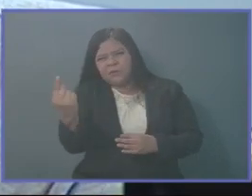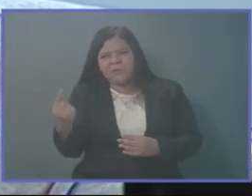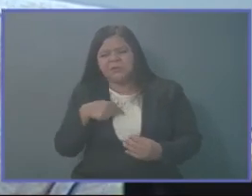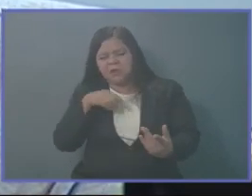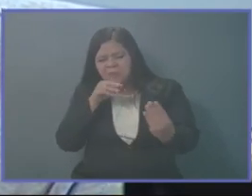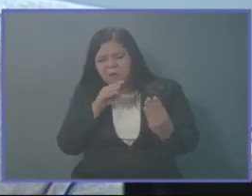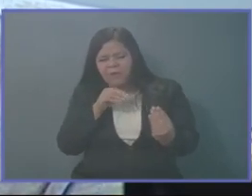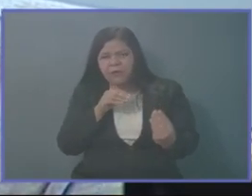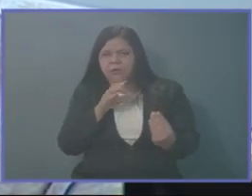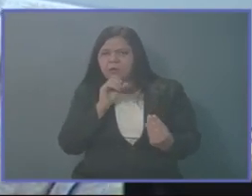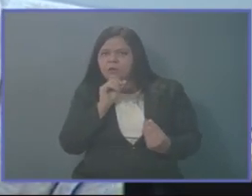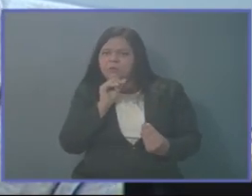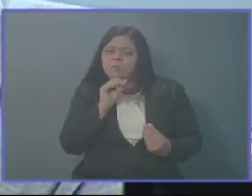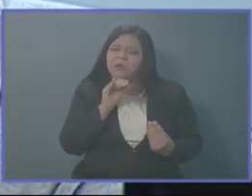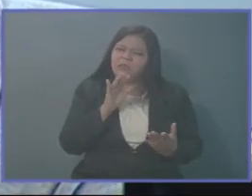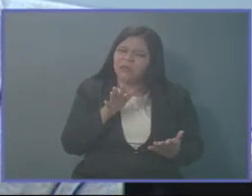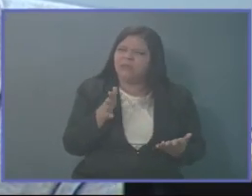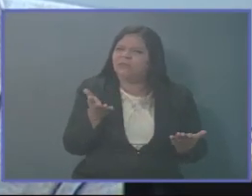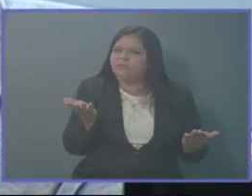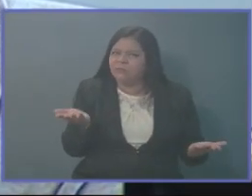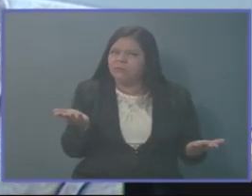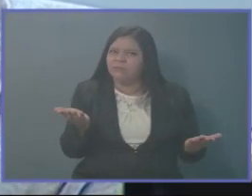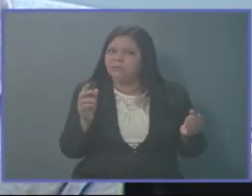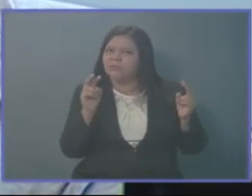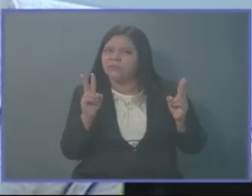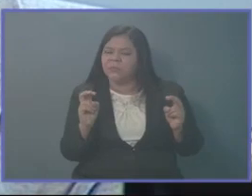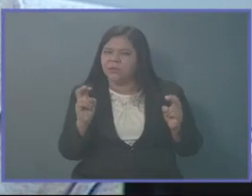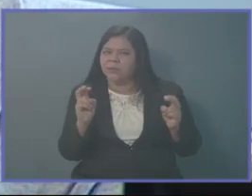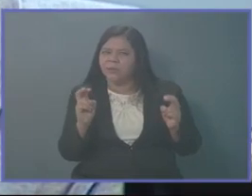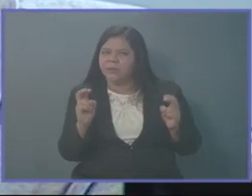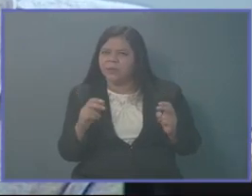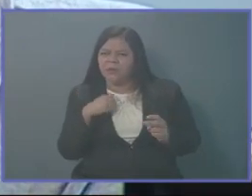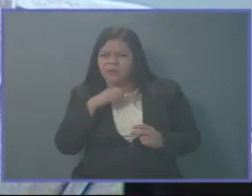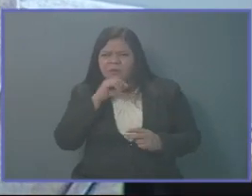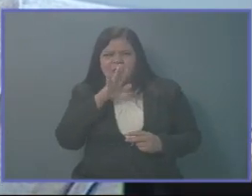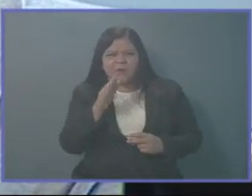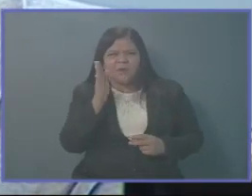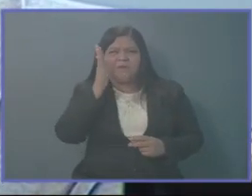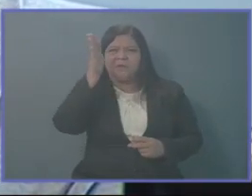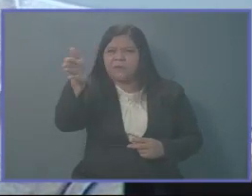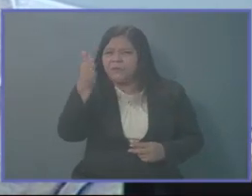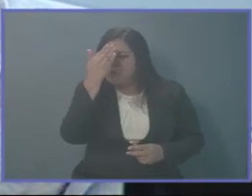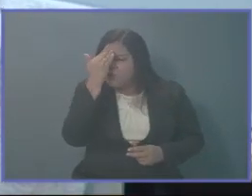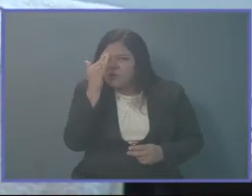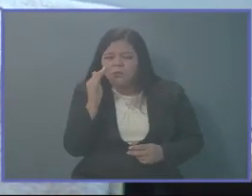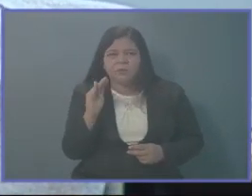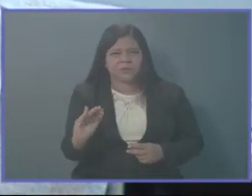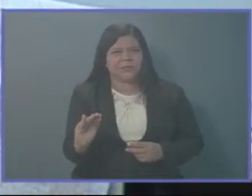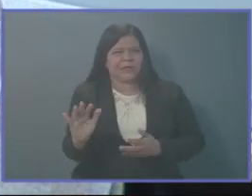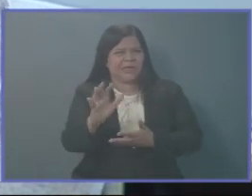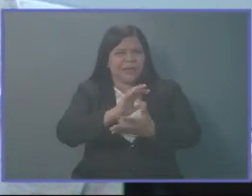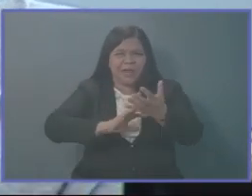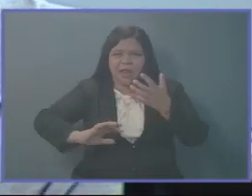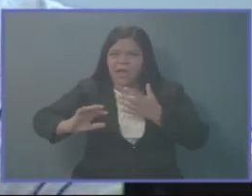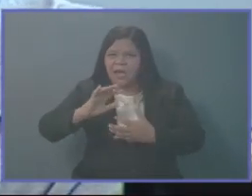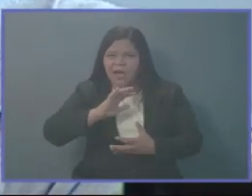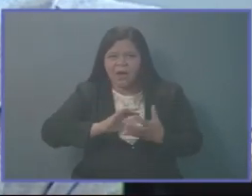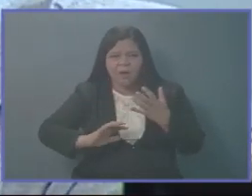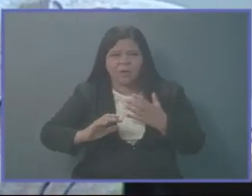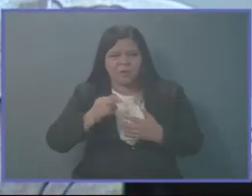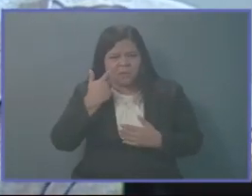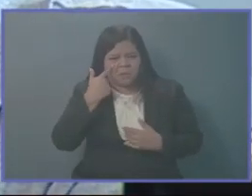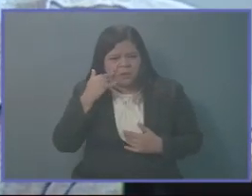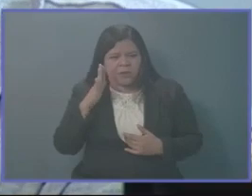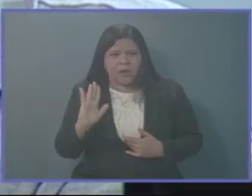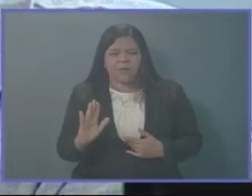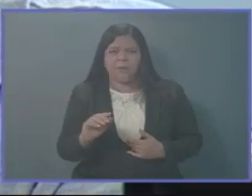diputados. Y digo, ¿dónde iremos a parar si un aparato telefónico